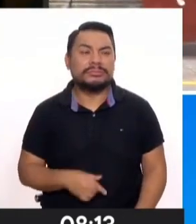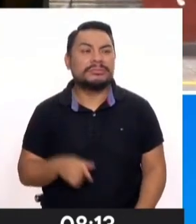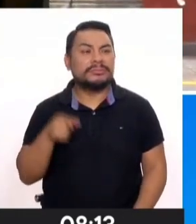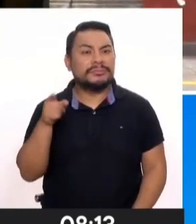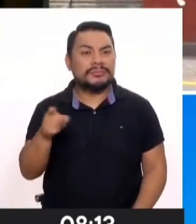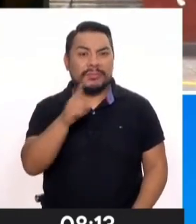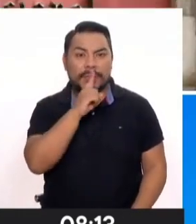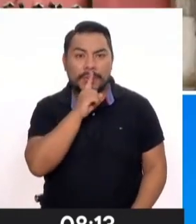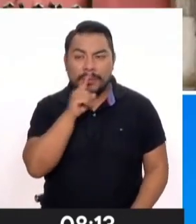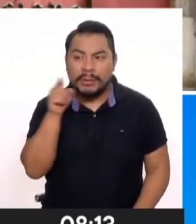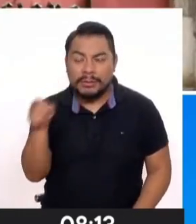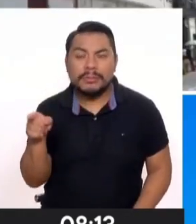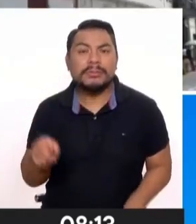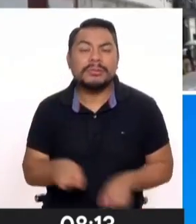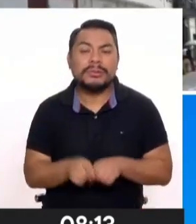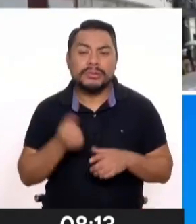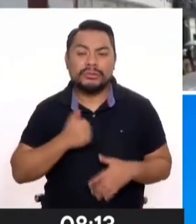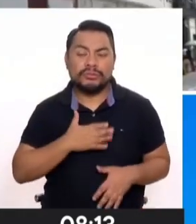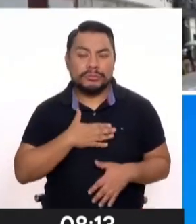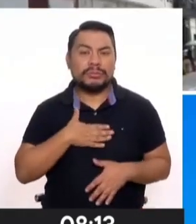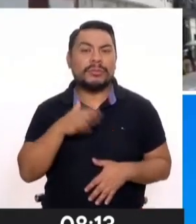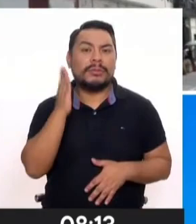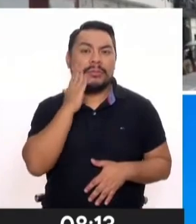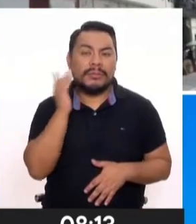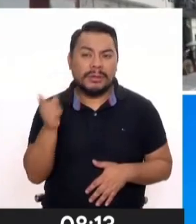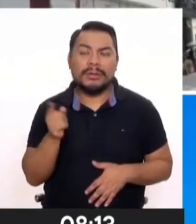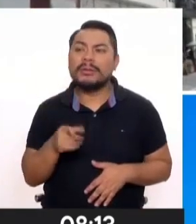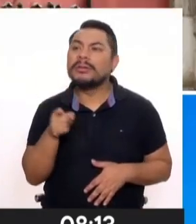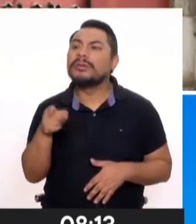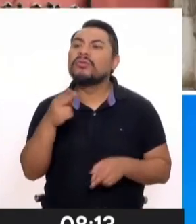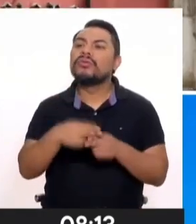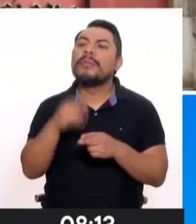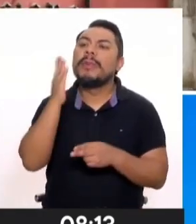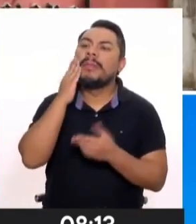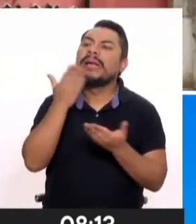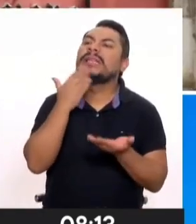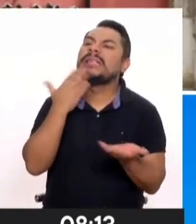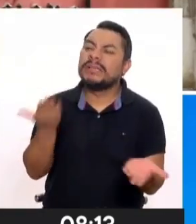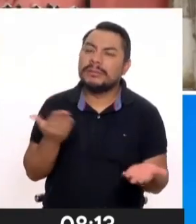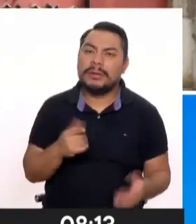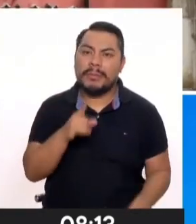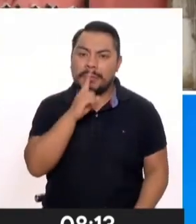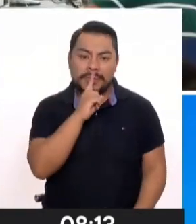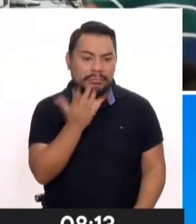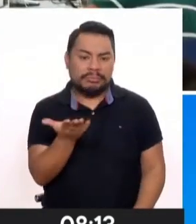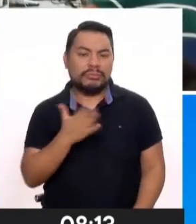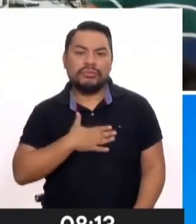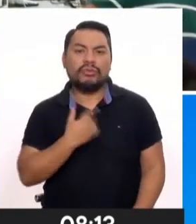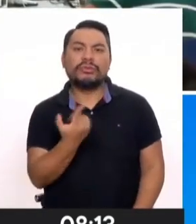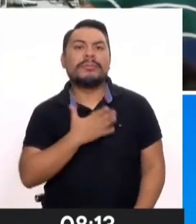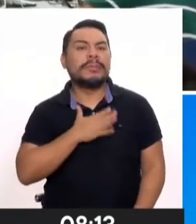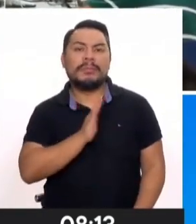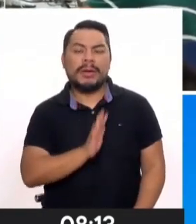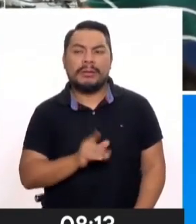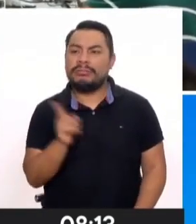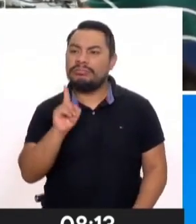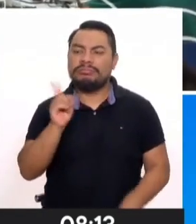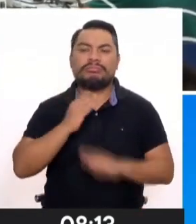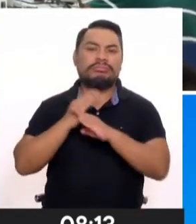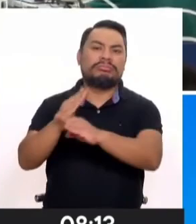con el apellido suyo, de la madre, y tiene que revelar el nombre de la madre. Entonces, inicialmente parecía un problema